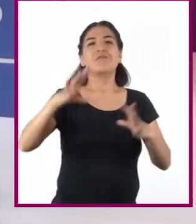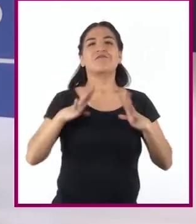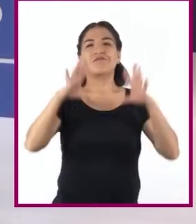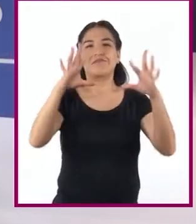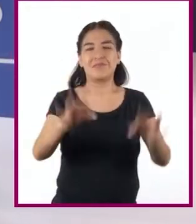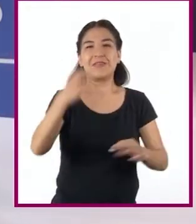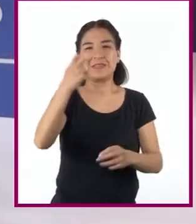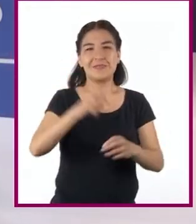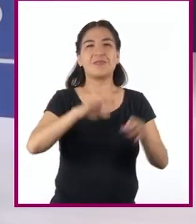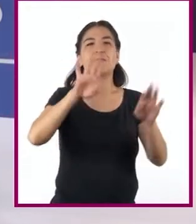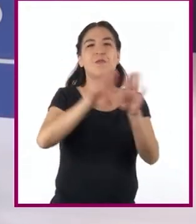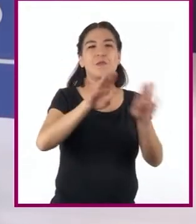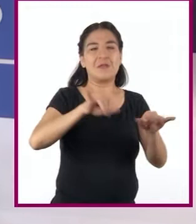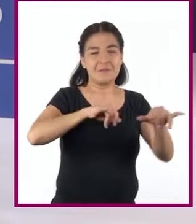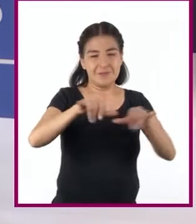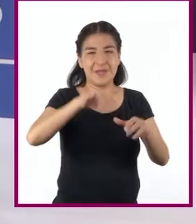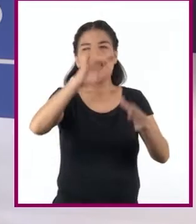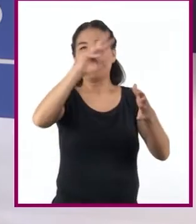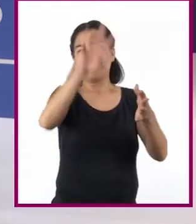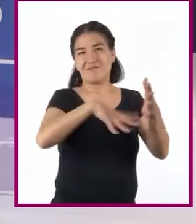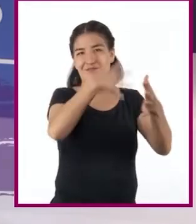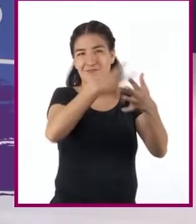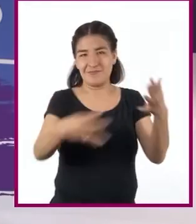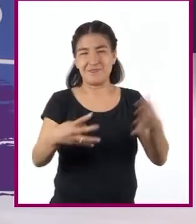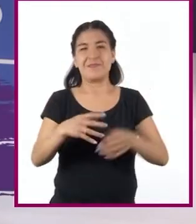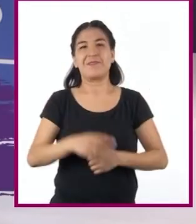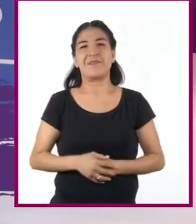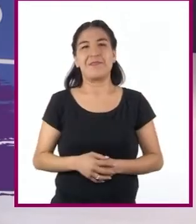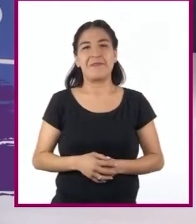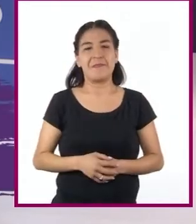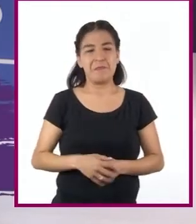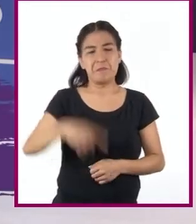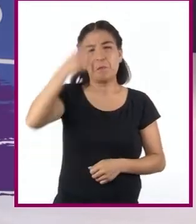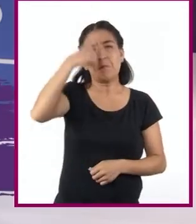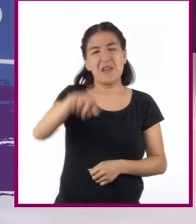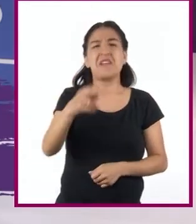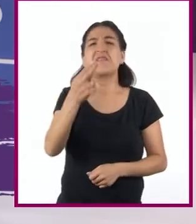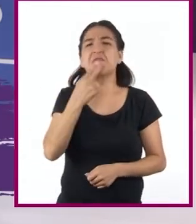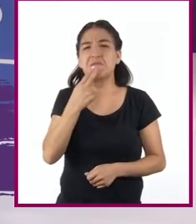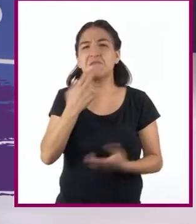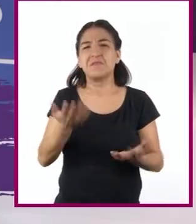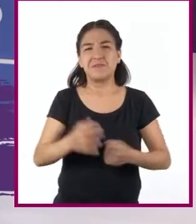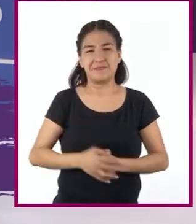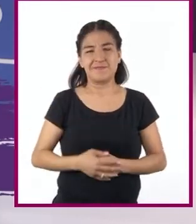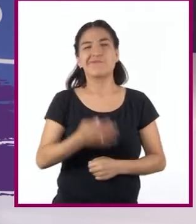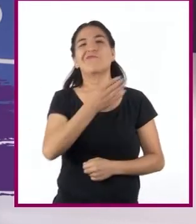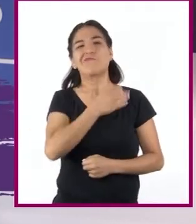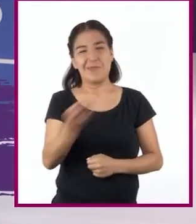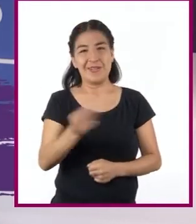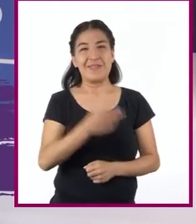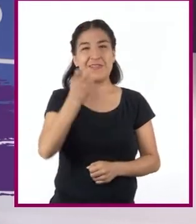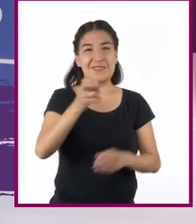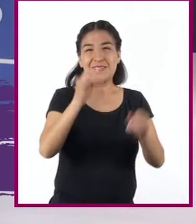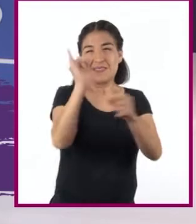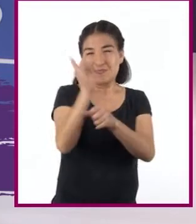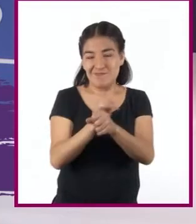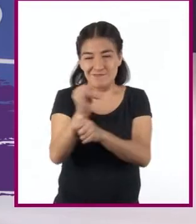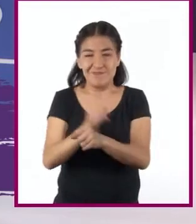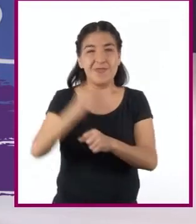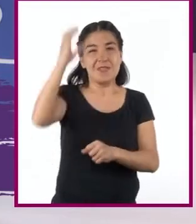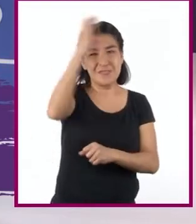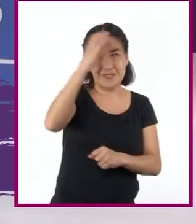los gráficos estadísticos como tales. ¿Para qué se usaban? Bueno, los estudios científicos,